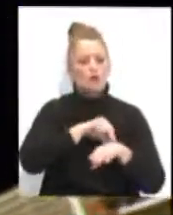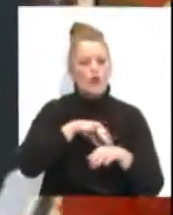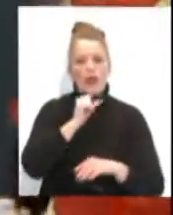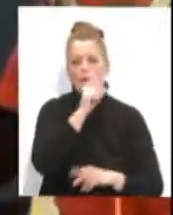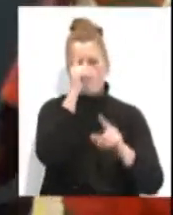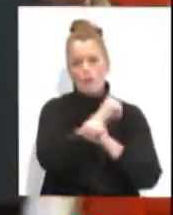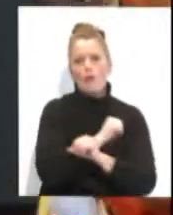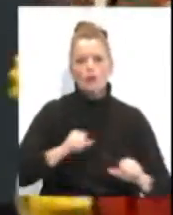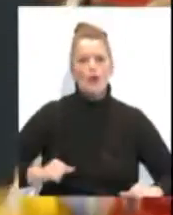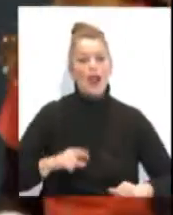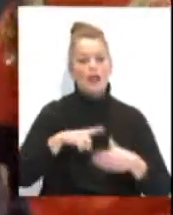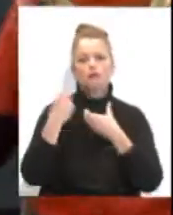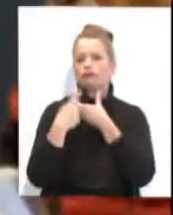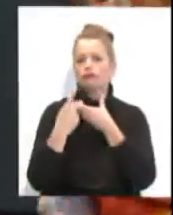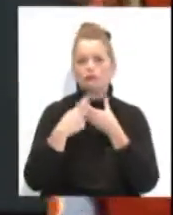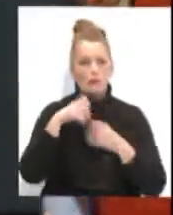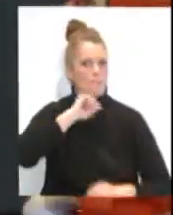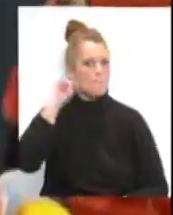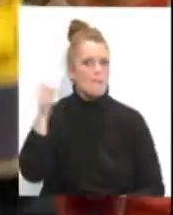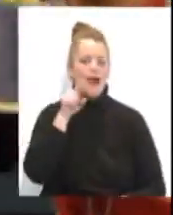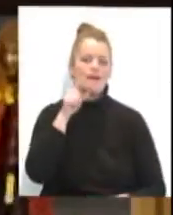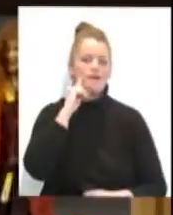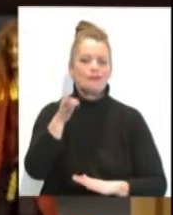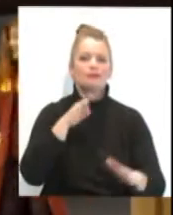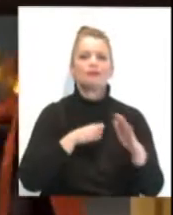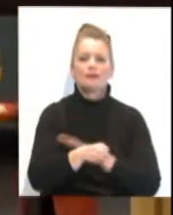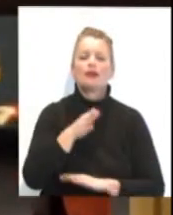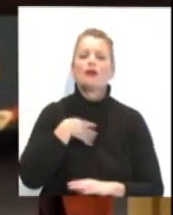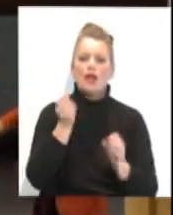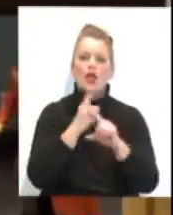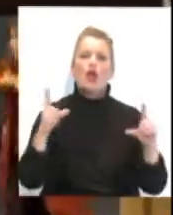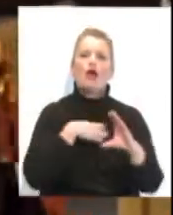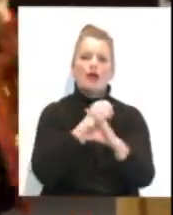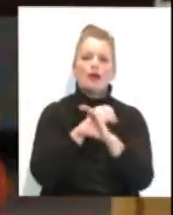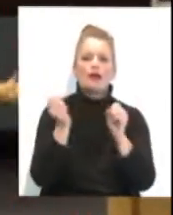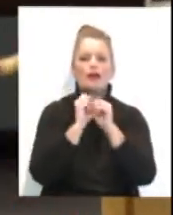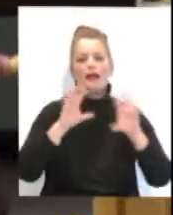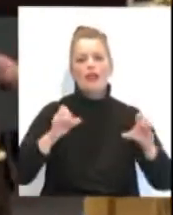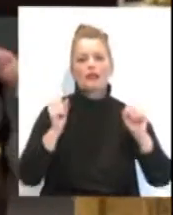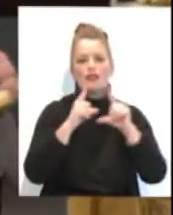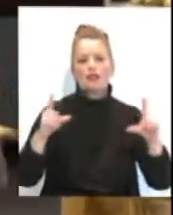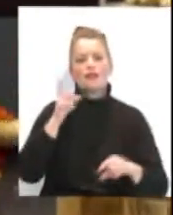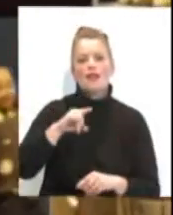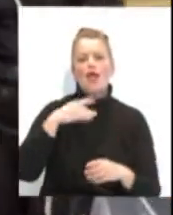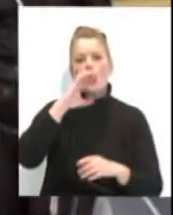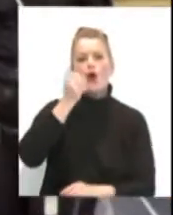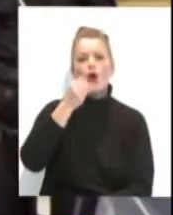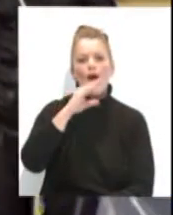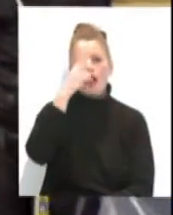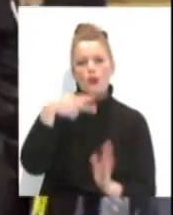países que registran mayores conexiones en las plataformas por las que emite Onda Cádiz Radio Televisión el COA 2020.